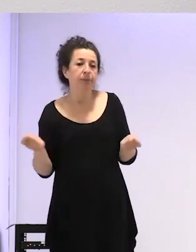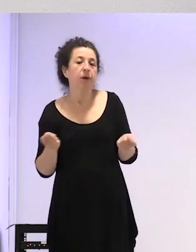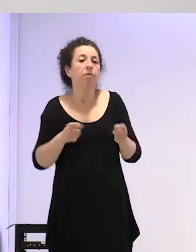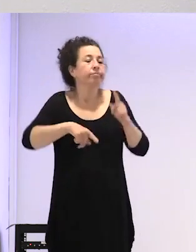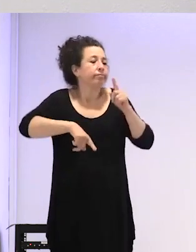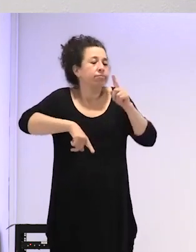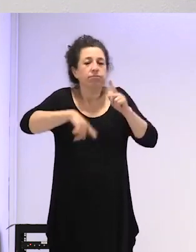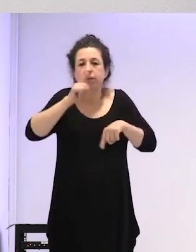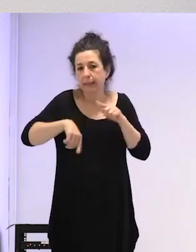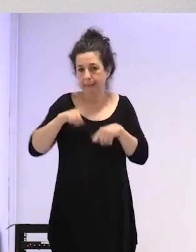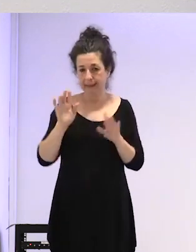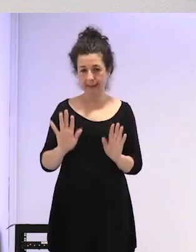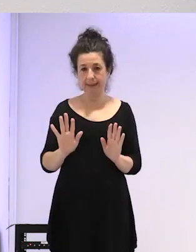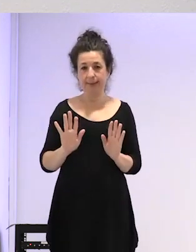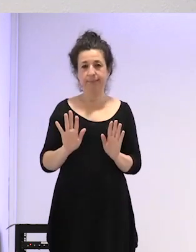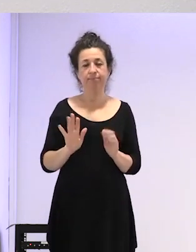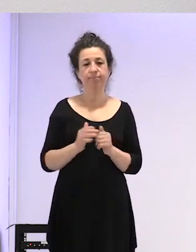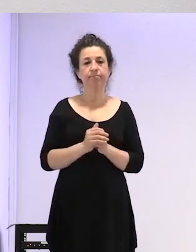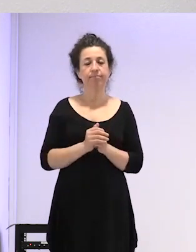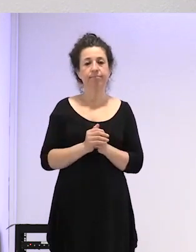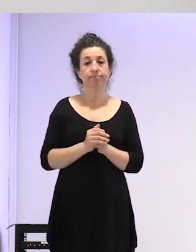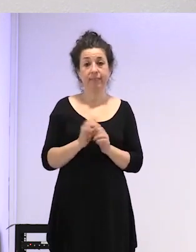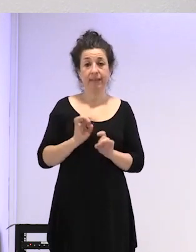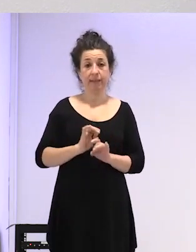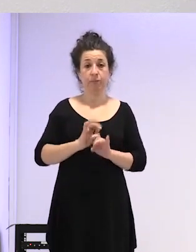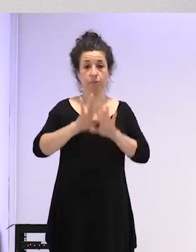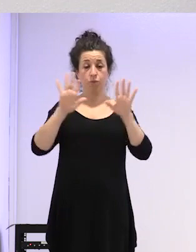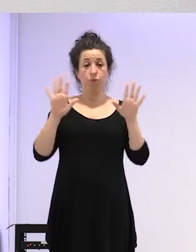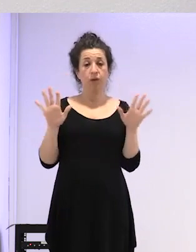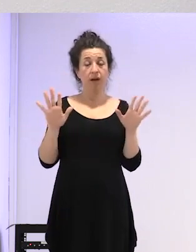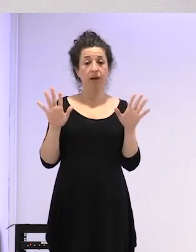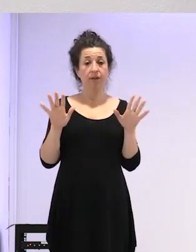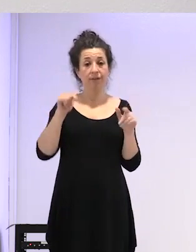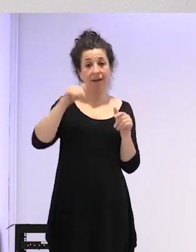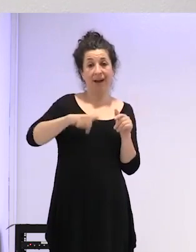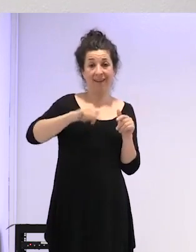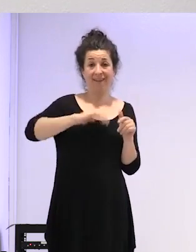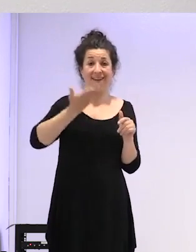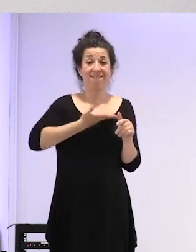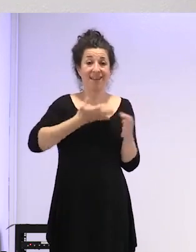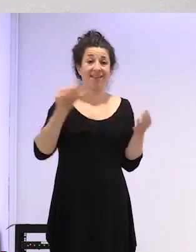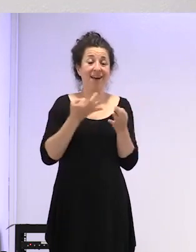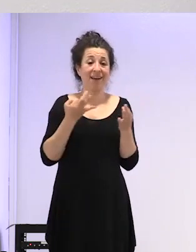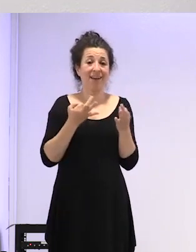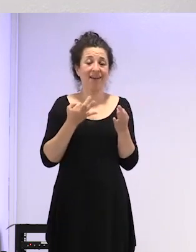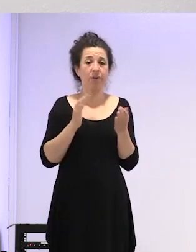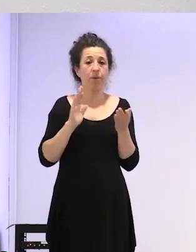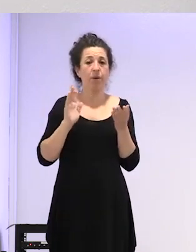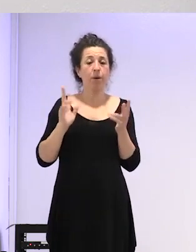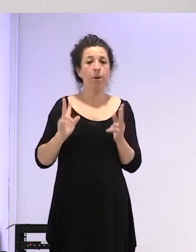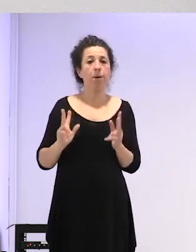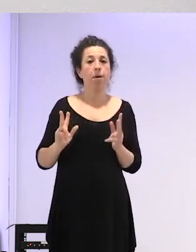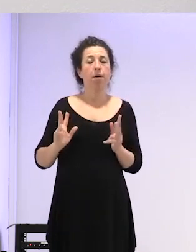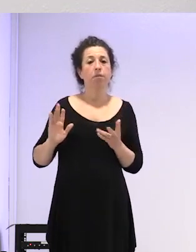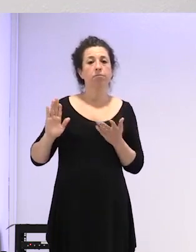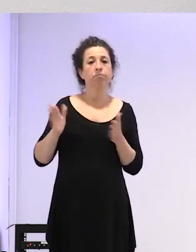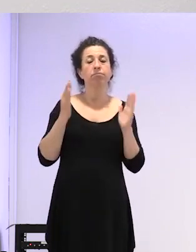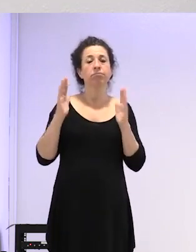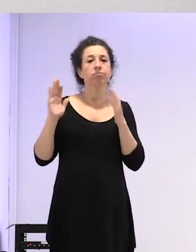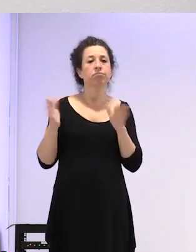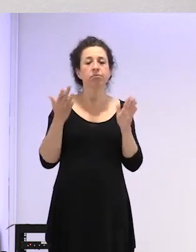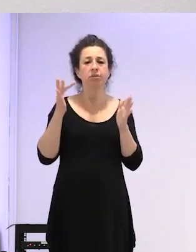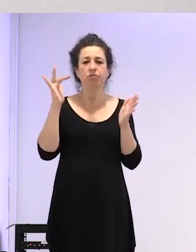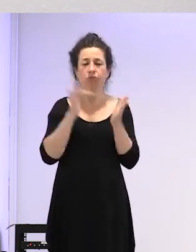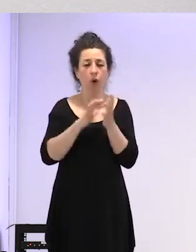que sea en cuanto evidentemente lo que aquí nos afecta periódicamente hay lío